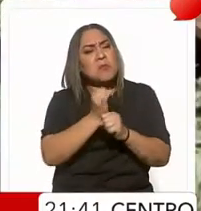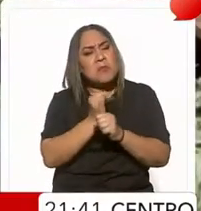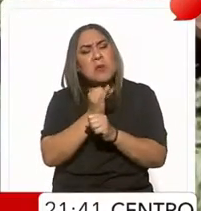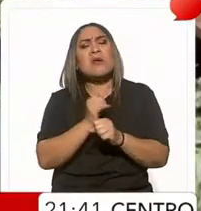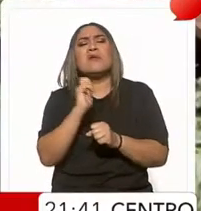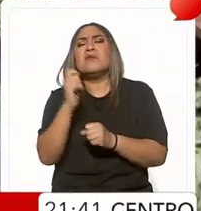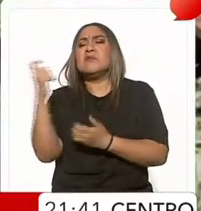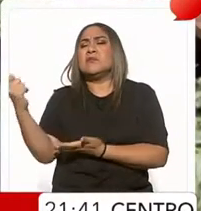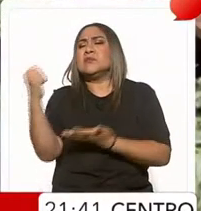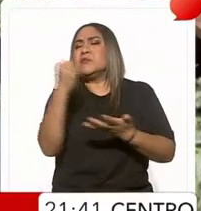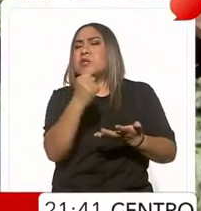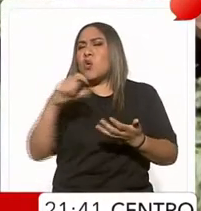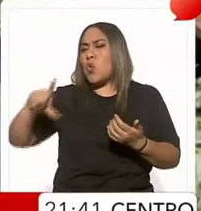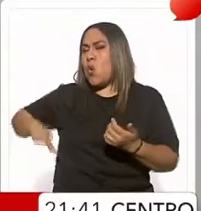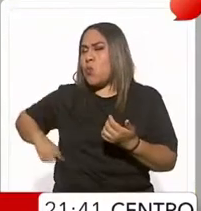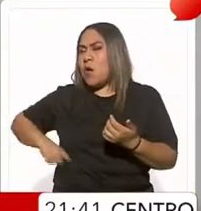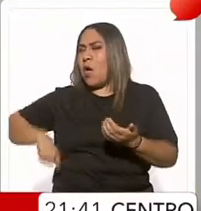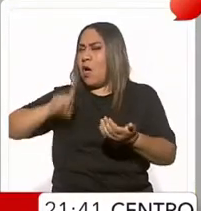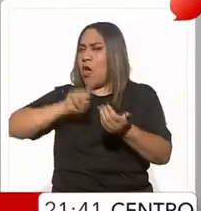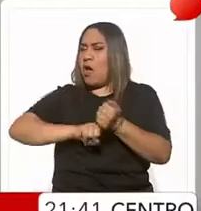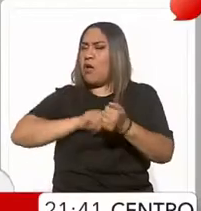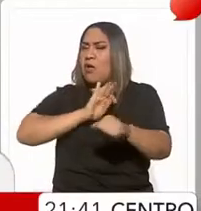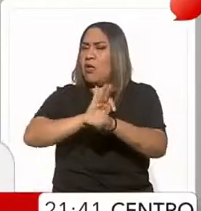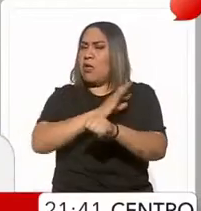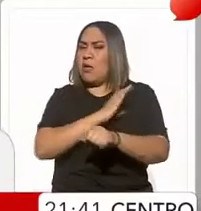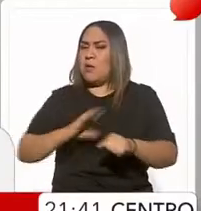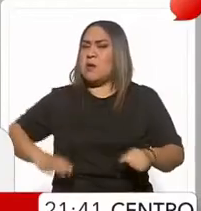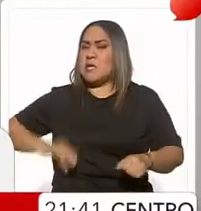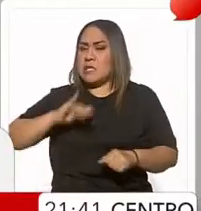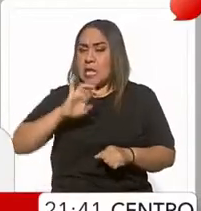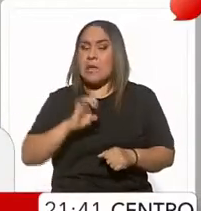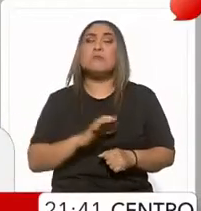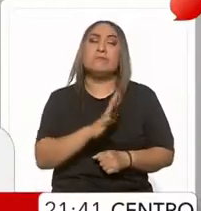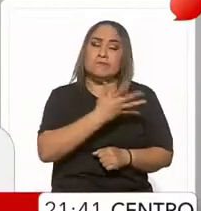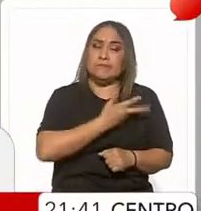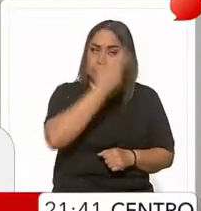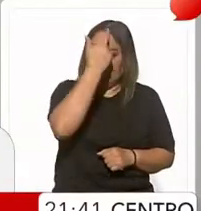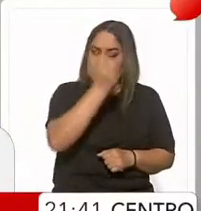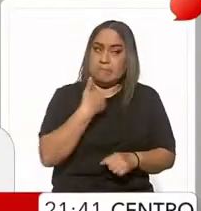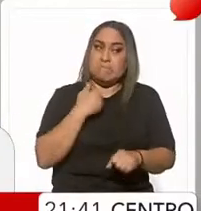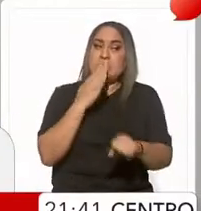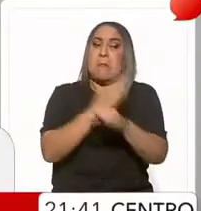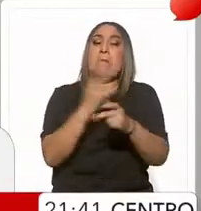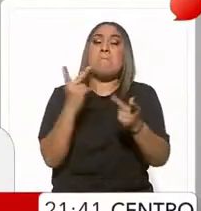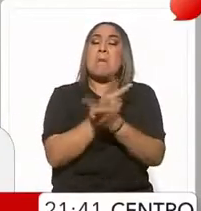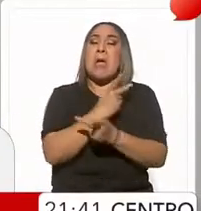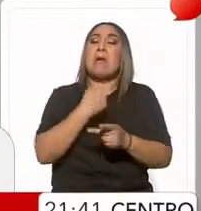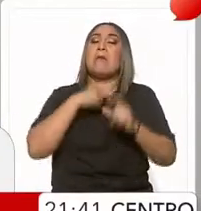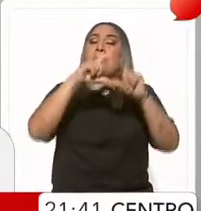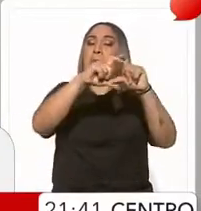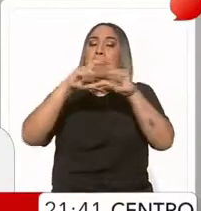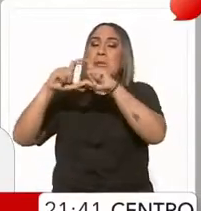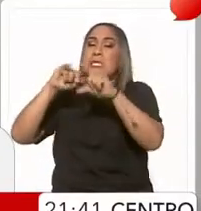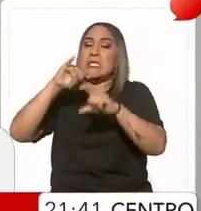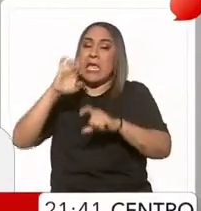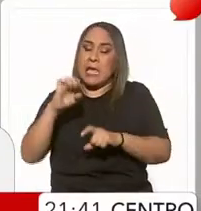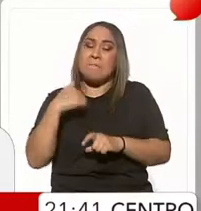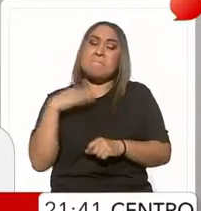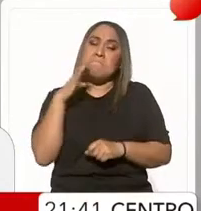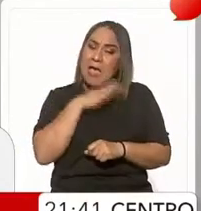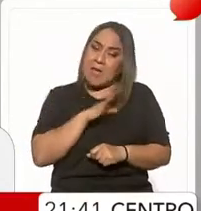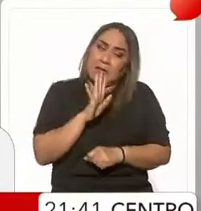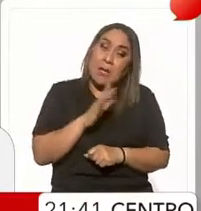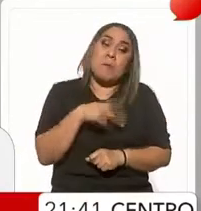recursos públicos a favor de Morena. Yo aceptaré la sanción por haber usado el logo de manera virtual, pero más bien debería de